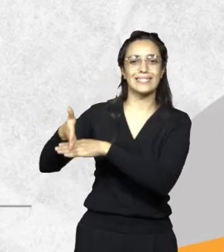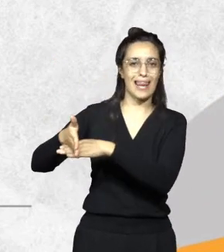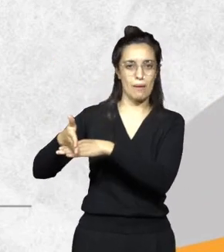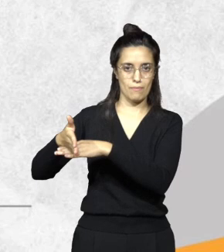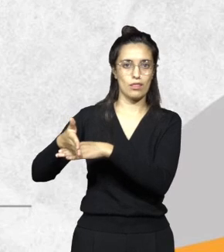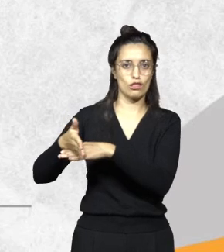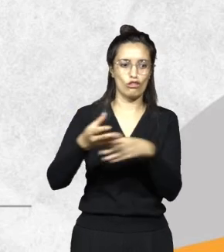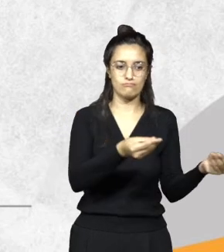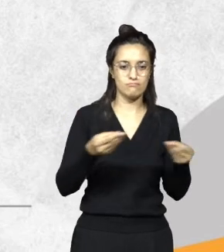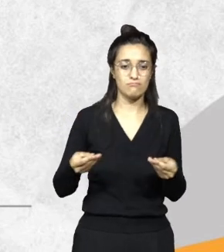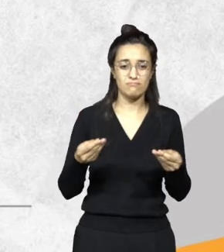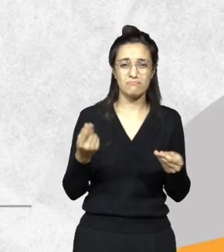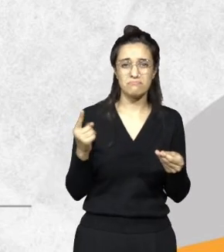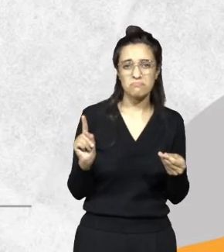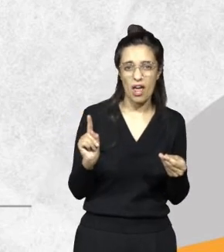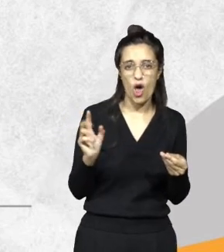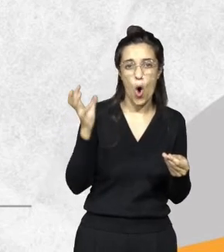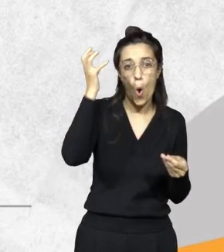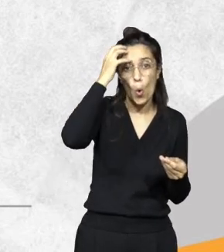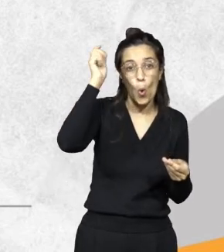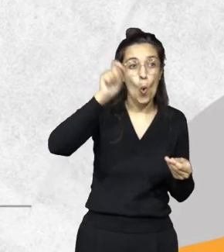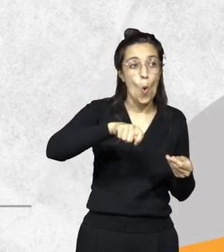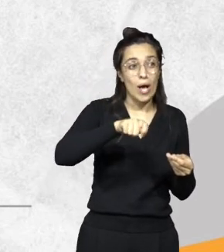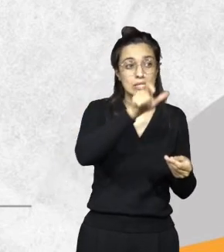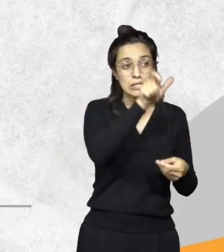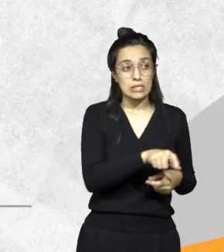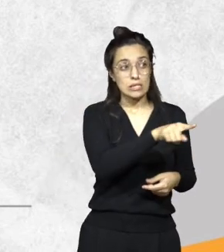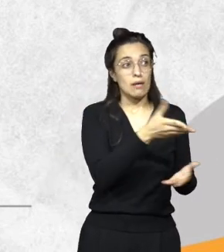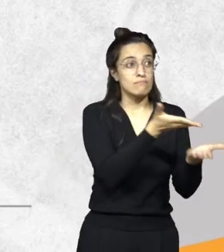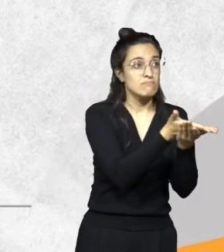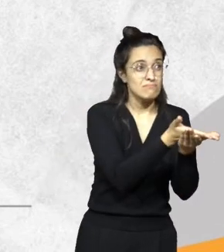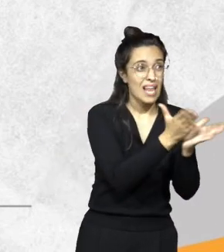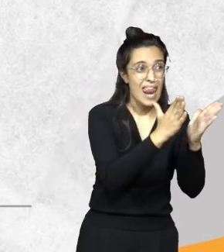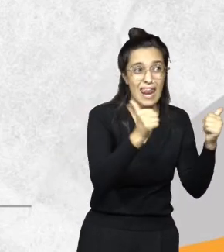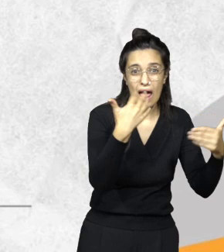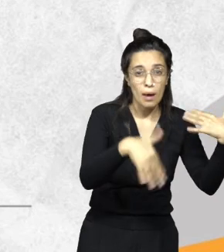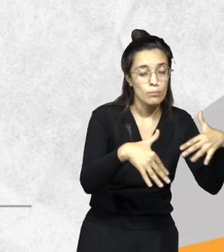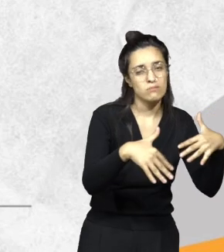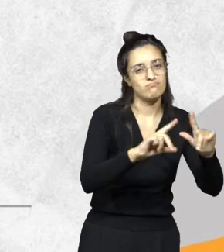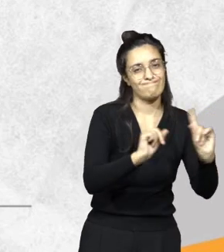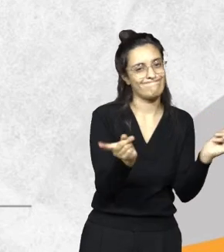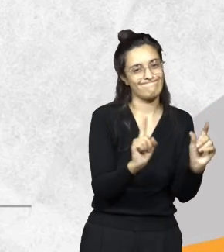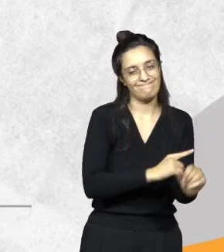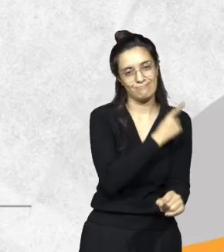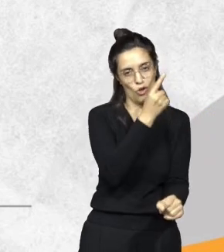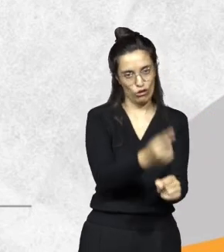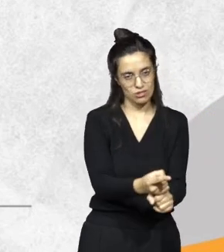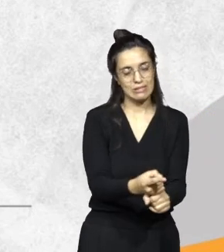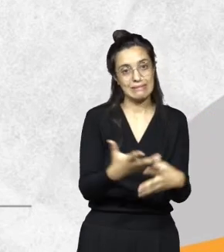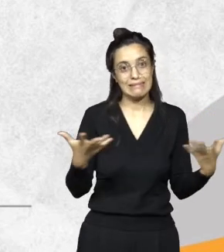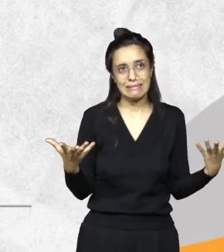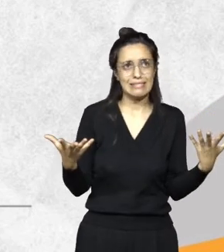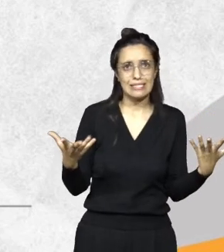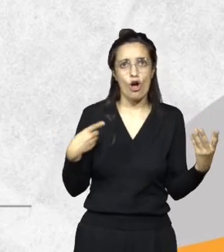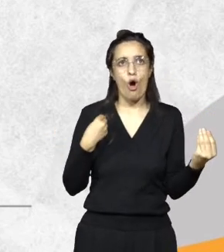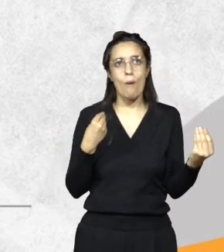a través de un juez, era imposible que eso fuese rápido. Entonces, surge la necesidad de decir, bueno, tenemos que hablar